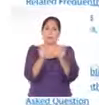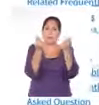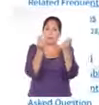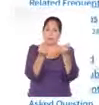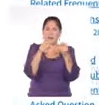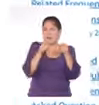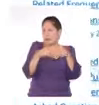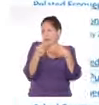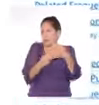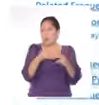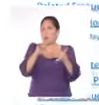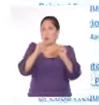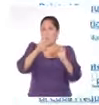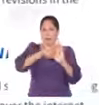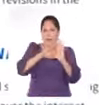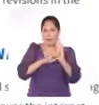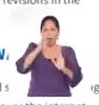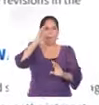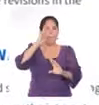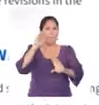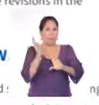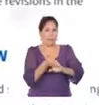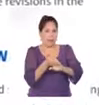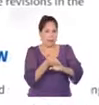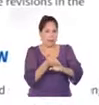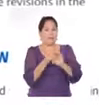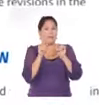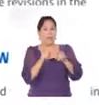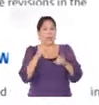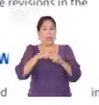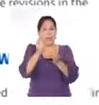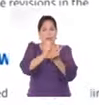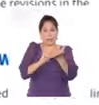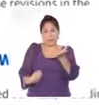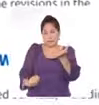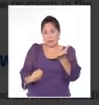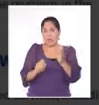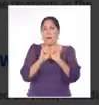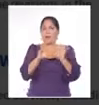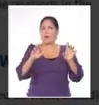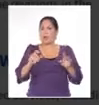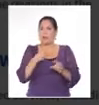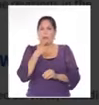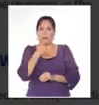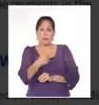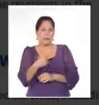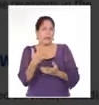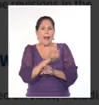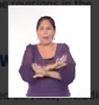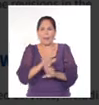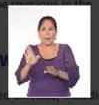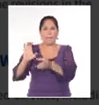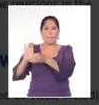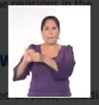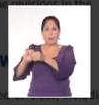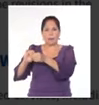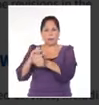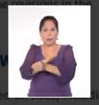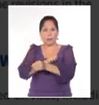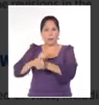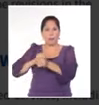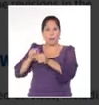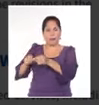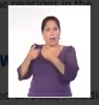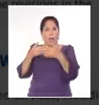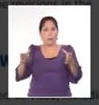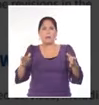encarga de implementar las prohibiciones del bloqueo. Según el texto publicado, los anuncios se centran solo en el sector privado cubano, con una apertura